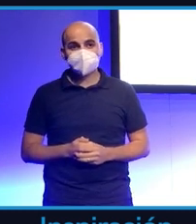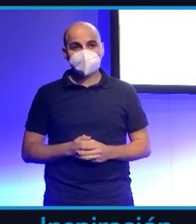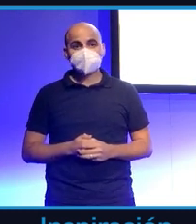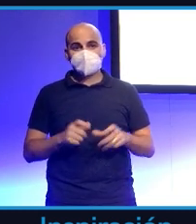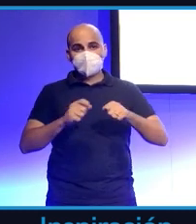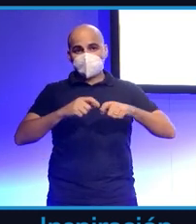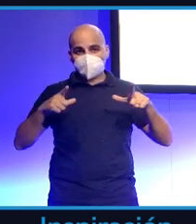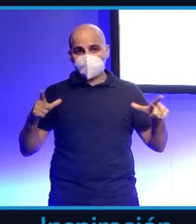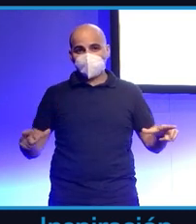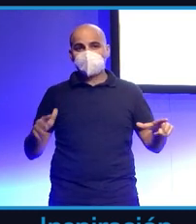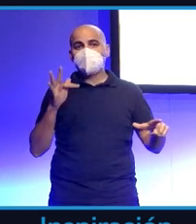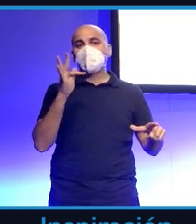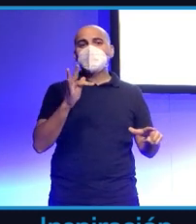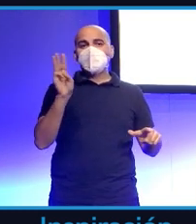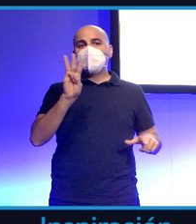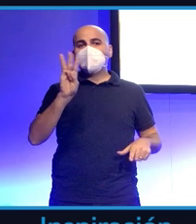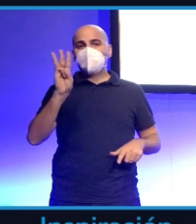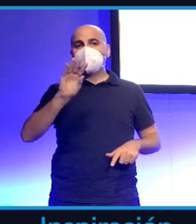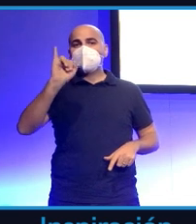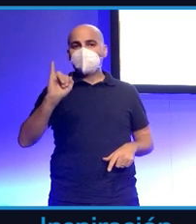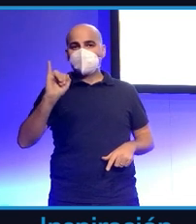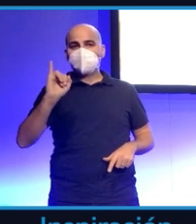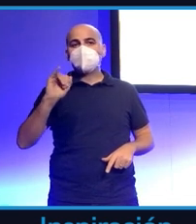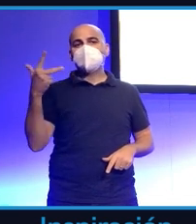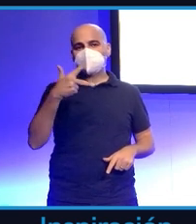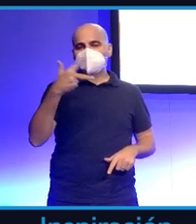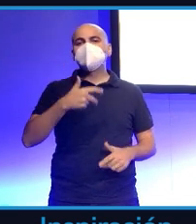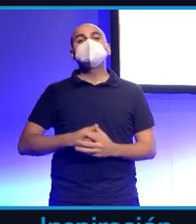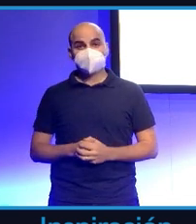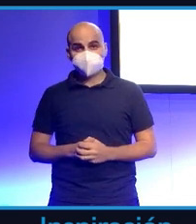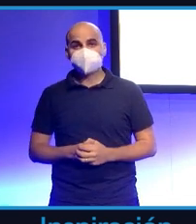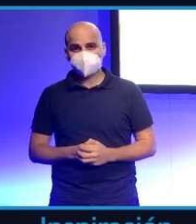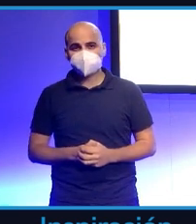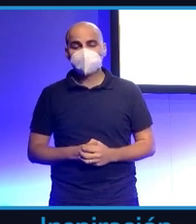Se da otra circunstancia. También nueve de cada diez periodistas que yo he conocido